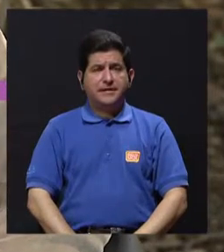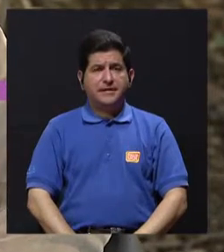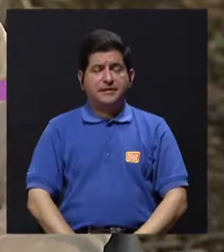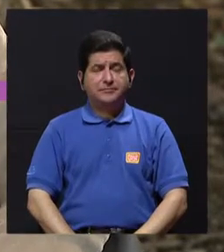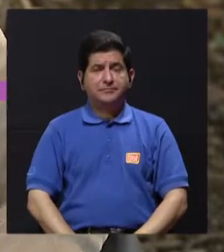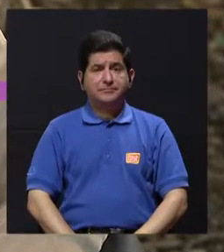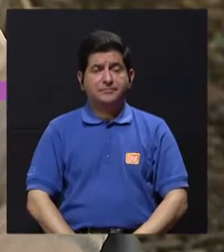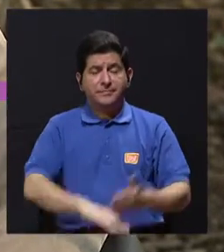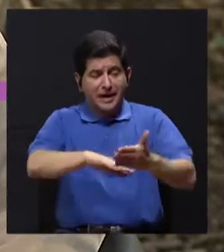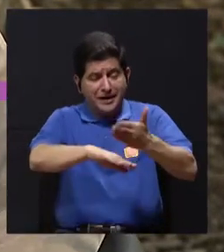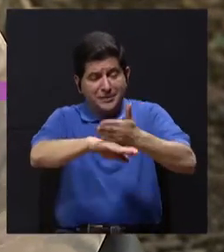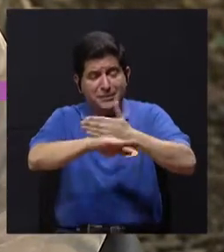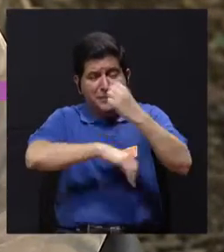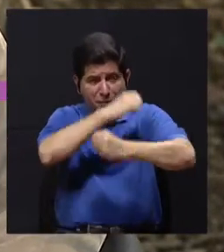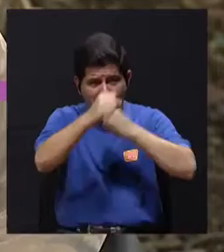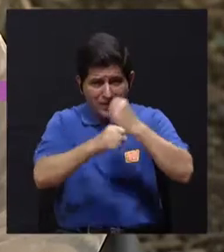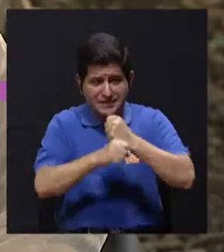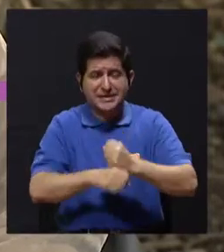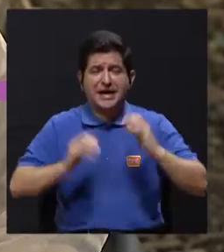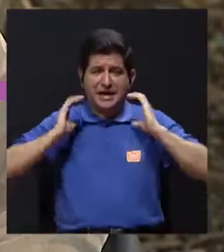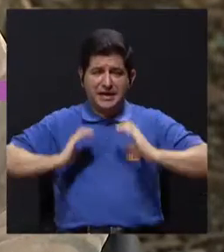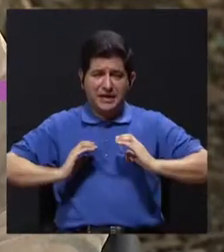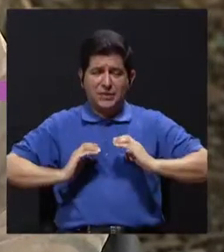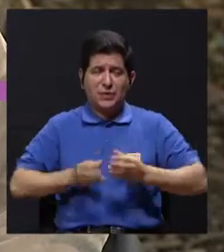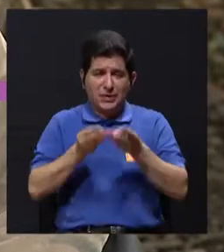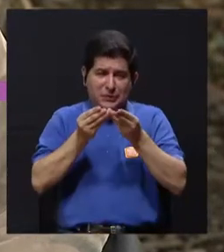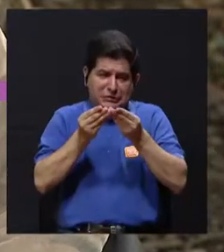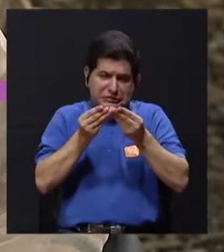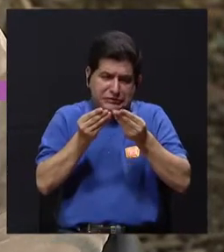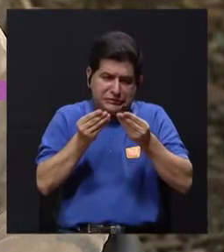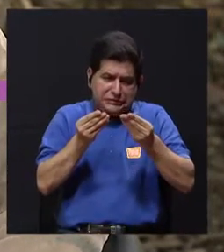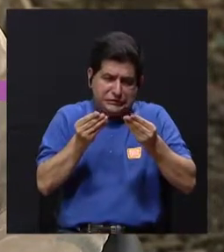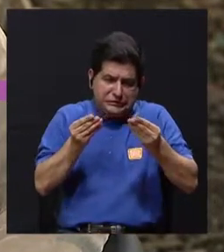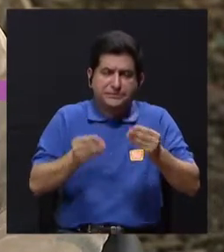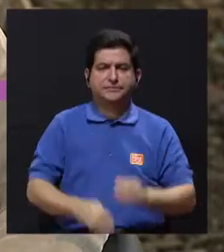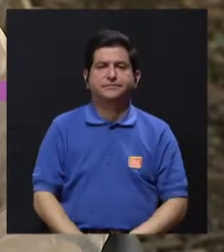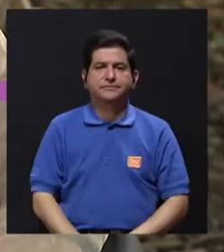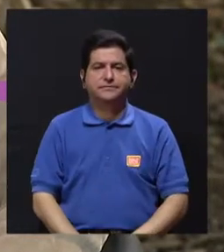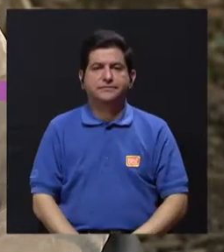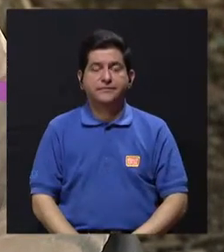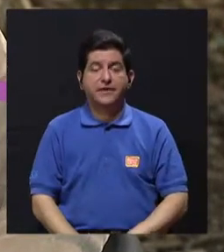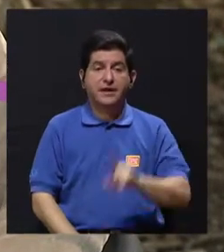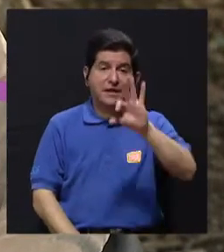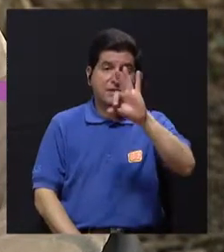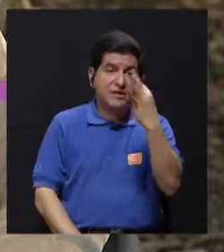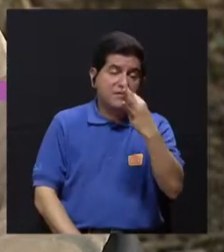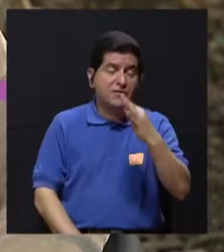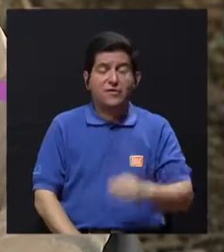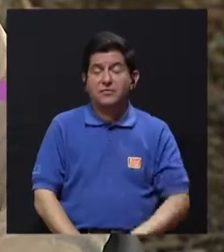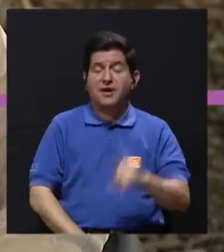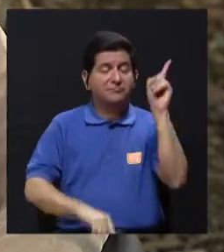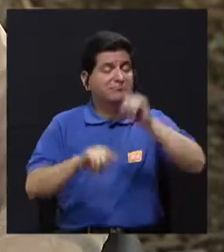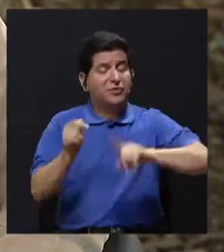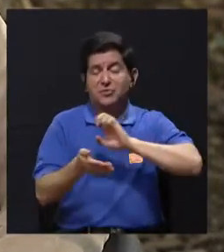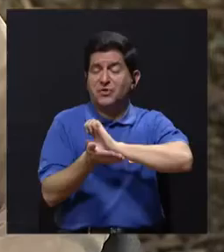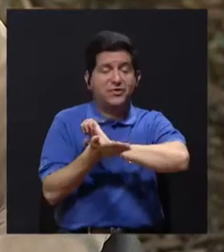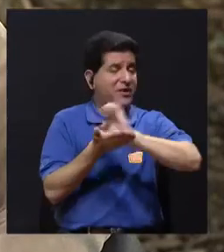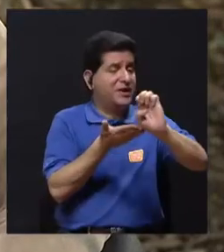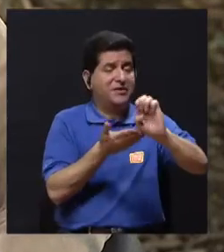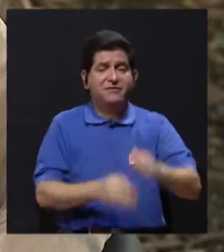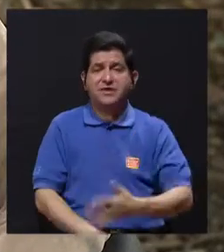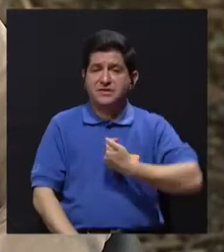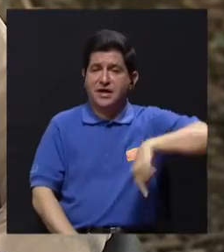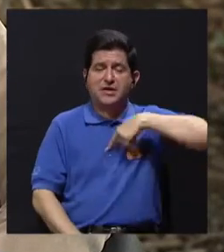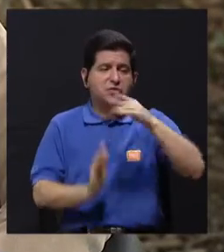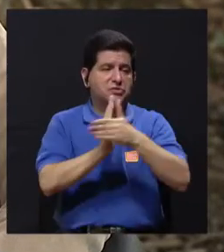pues vamos avanzando en edad, nuestro cuerpo se va a ir deteriorando, ¿verdad? Y es que esto pues de una